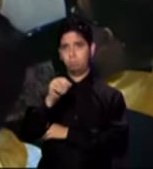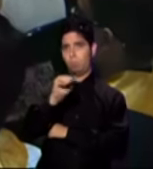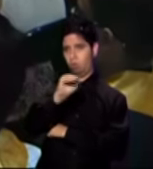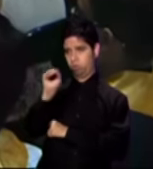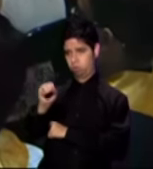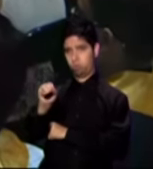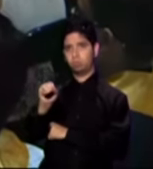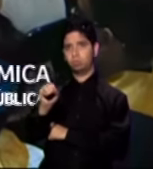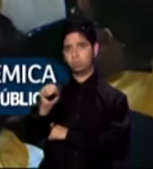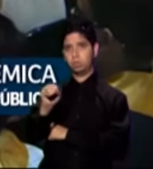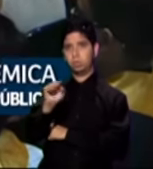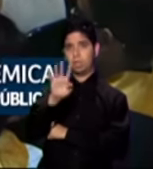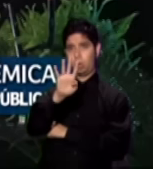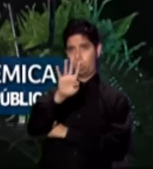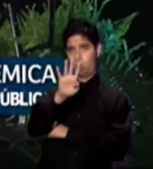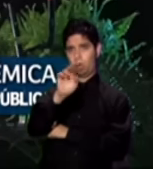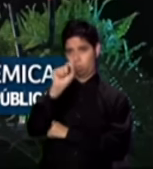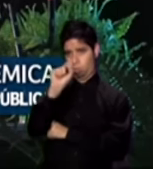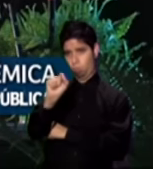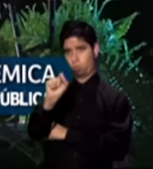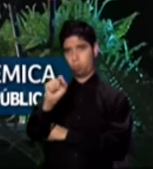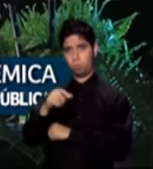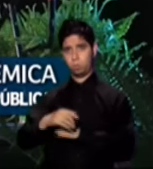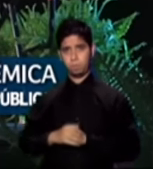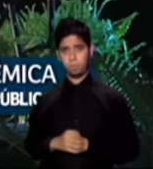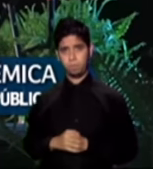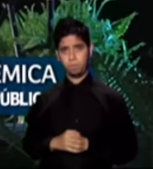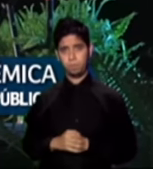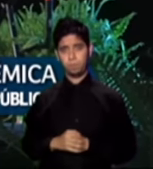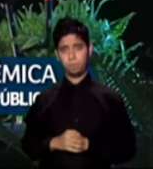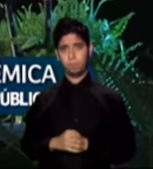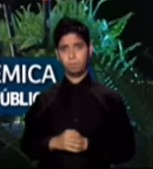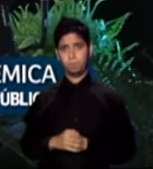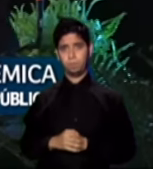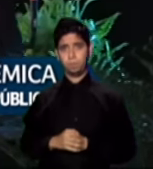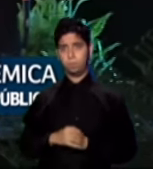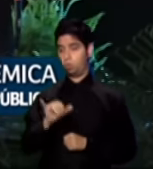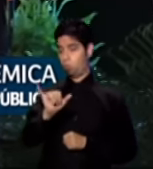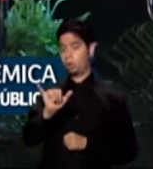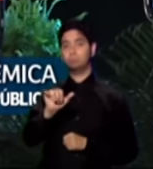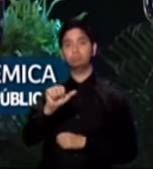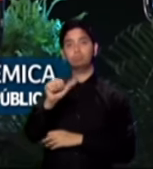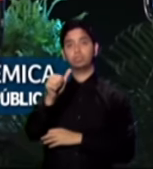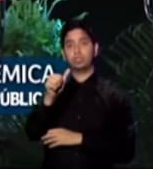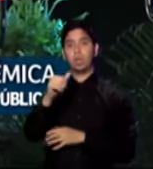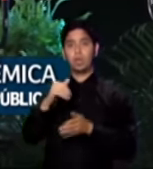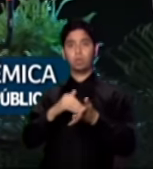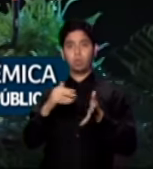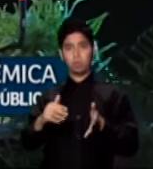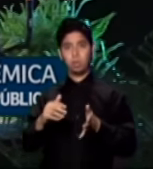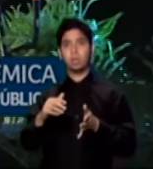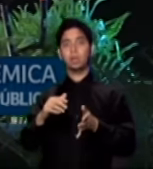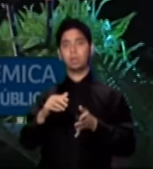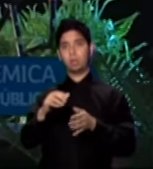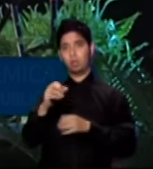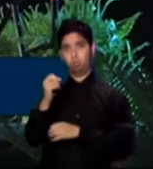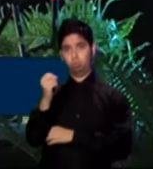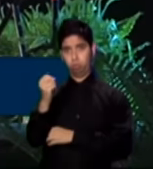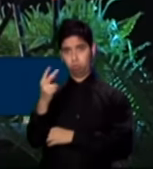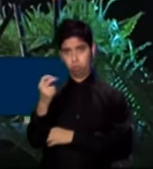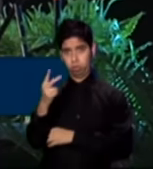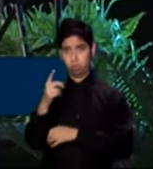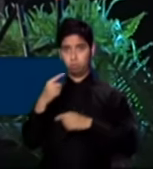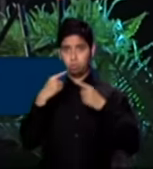excelencia de cuatro puntos. Además destacaron a los 10 estudiantes de duodécimo grado que alcanzaron